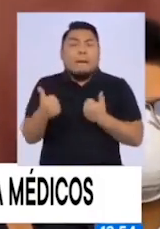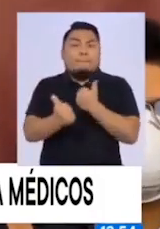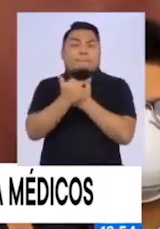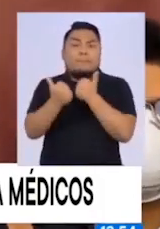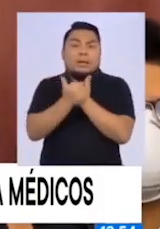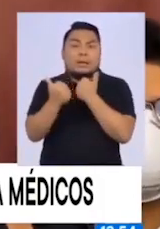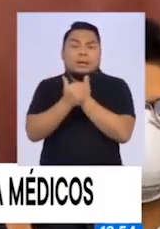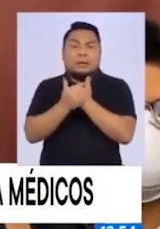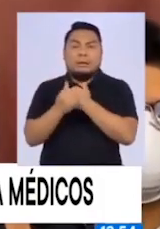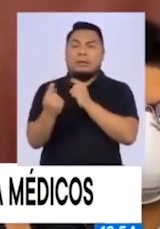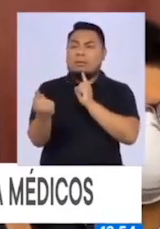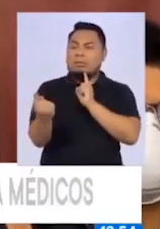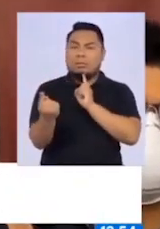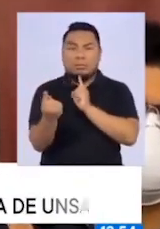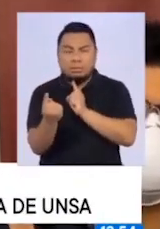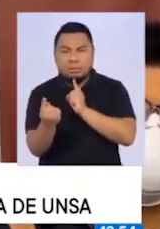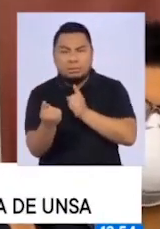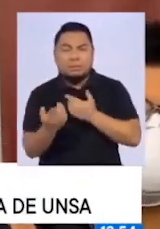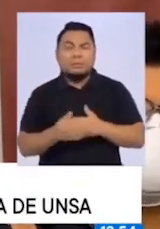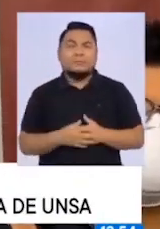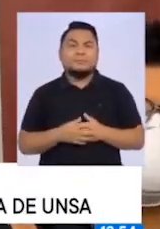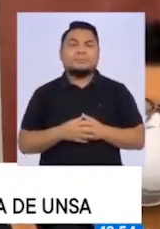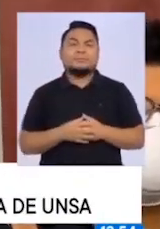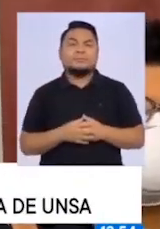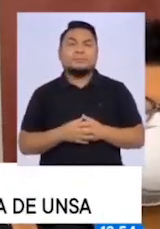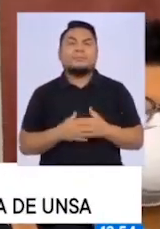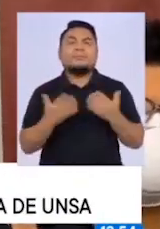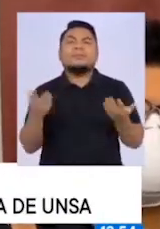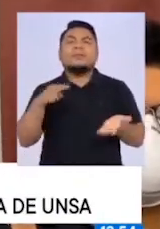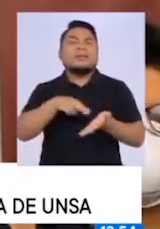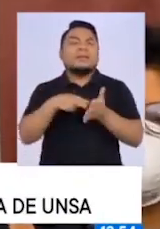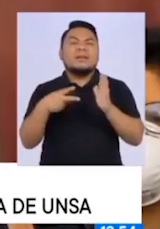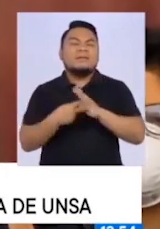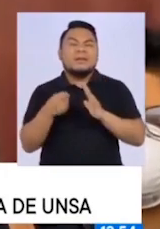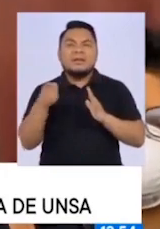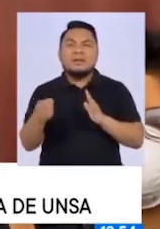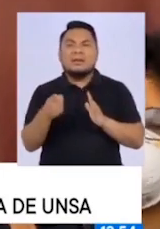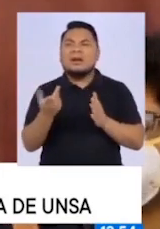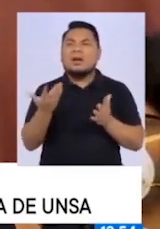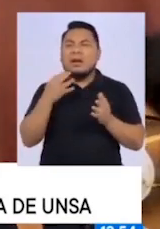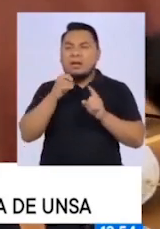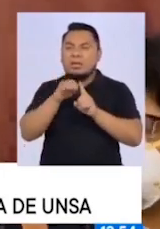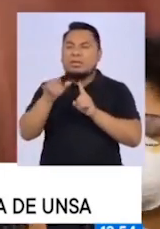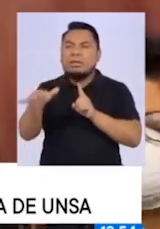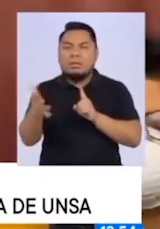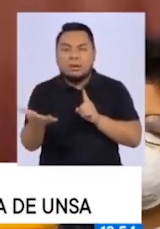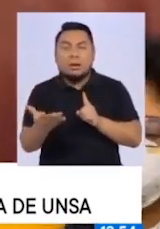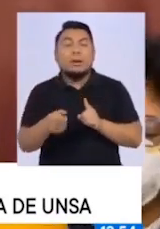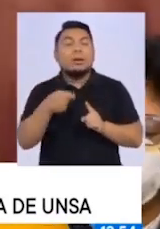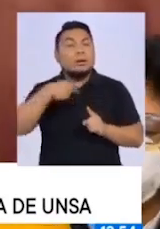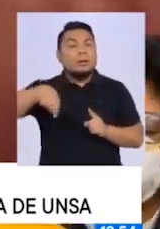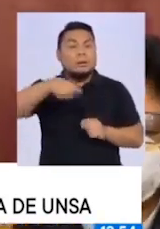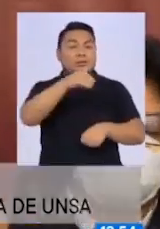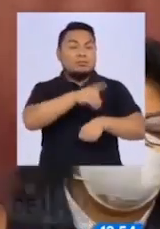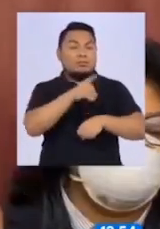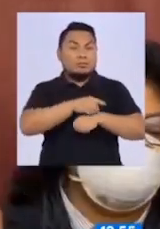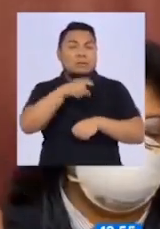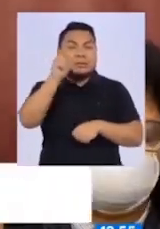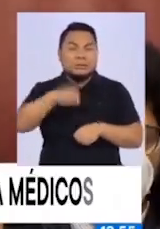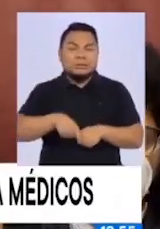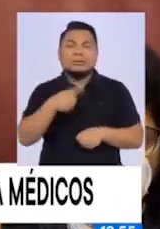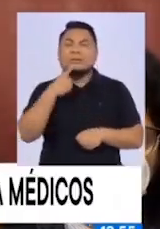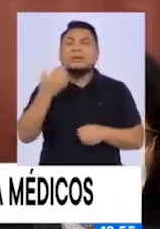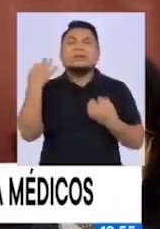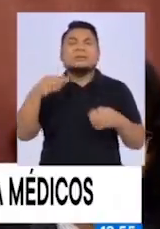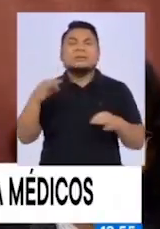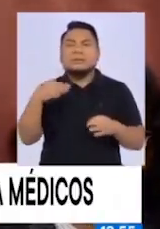fundamentalmente a aerosoles. ¿Qué significa aerosoles? Que por los procedimientos médicos que se hagan, se